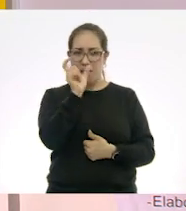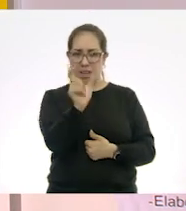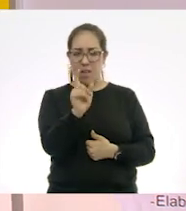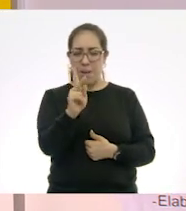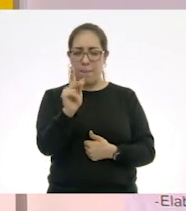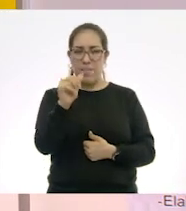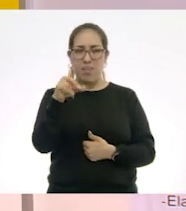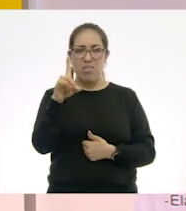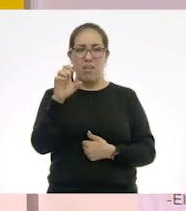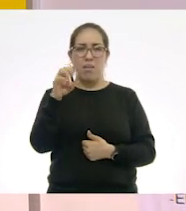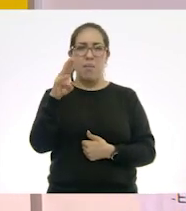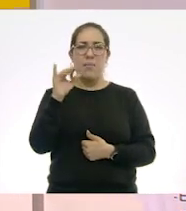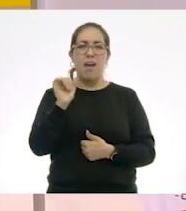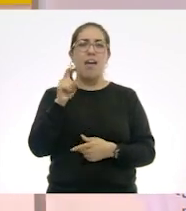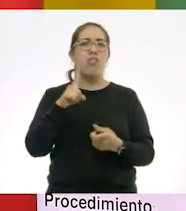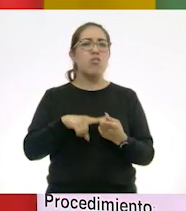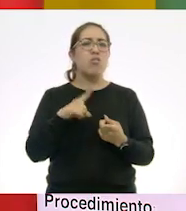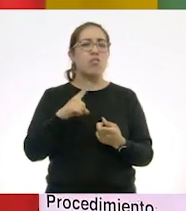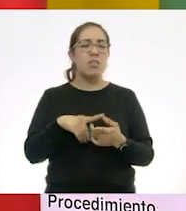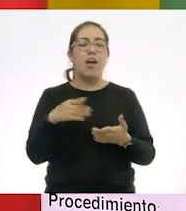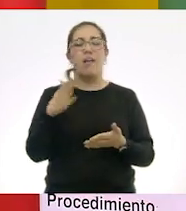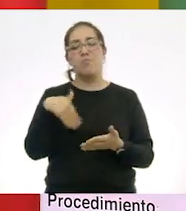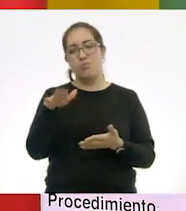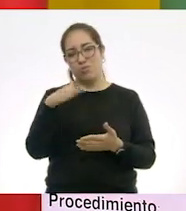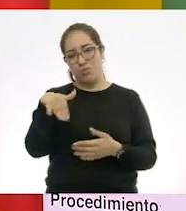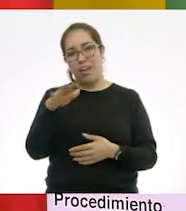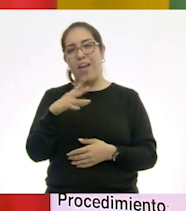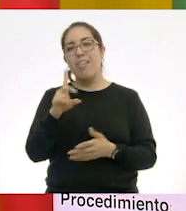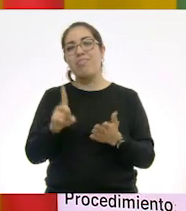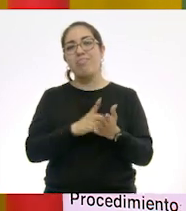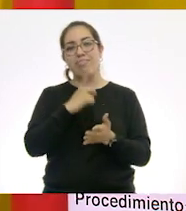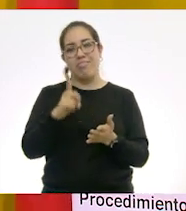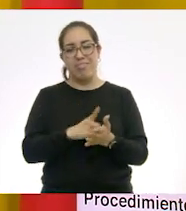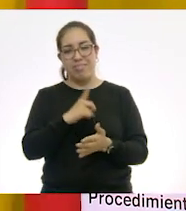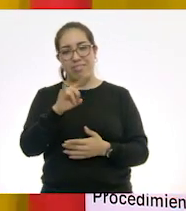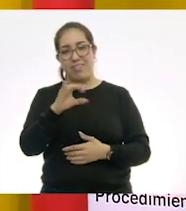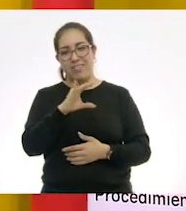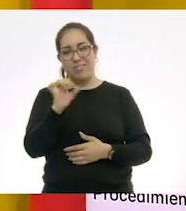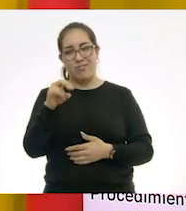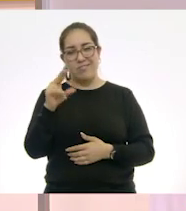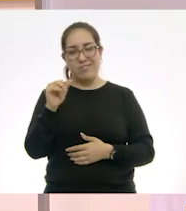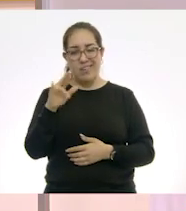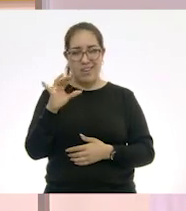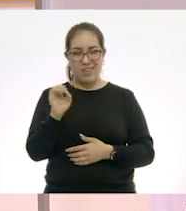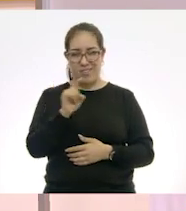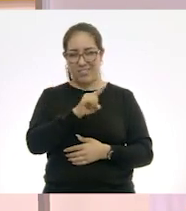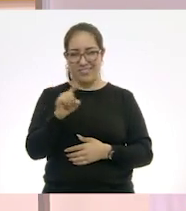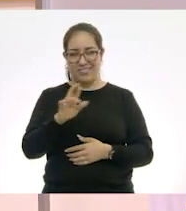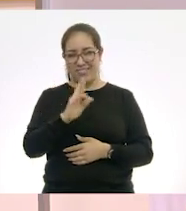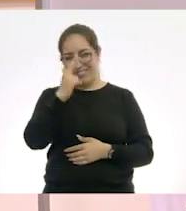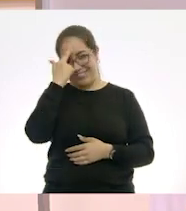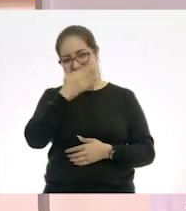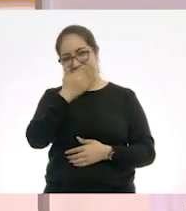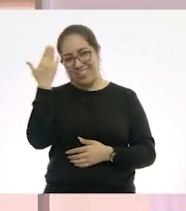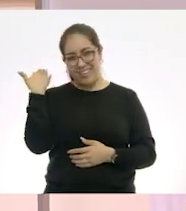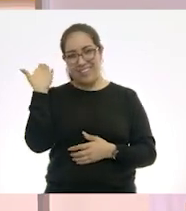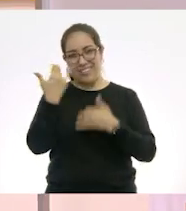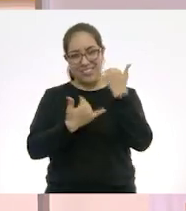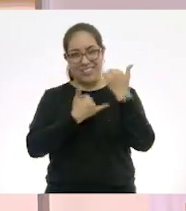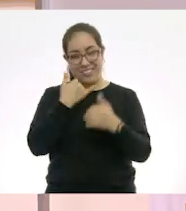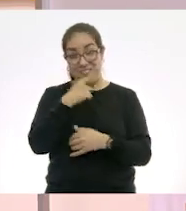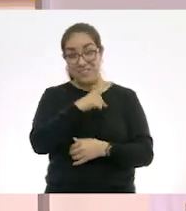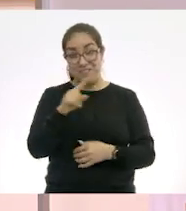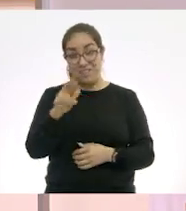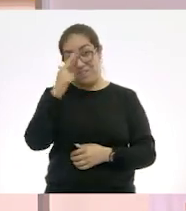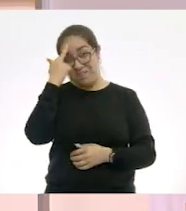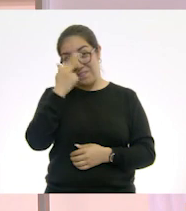¿dónde lo podemos buscar? En un diccionario. En un diccionario. ¿Te acuerdas que anteriormente ya estábamos jugando con ello? Sí. ¿Recuerdan ustedes,